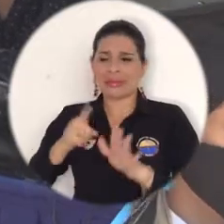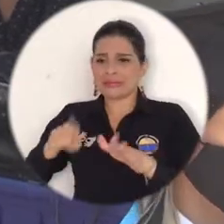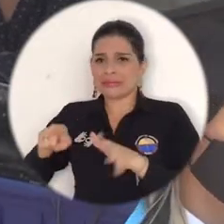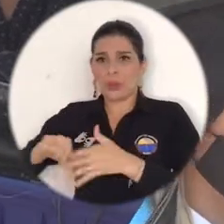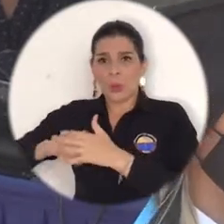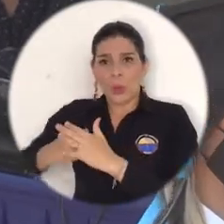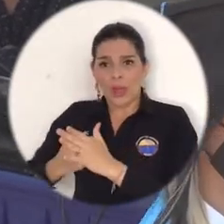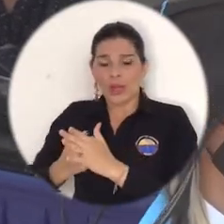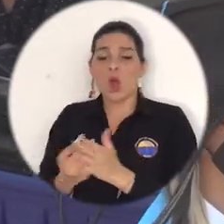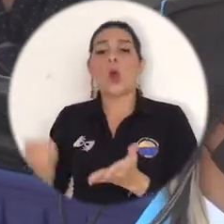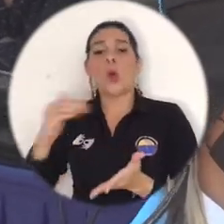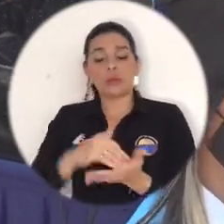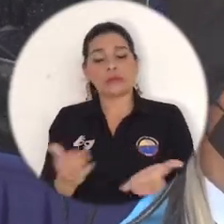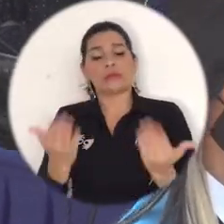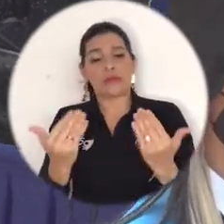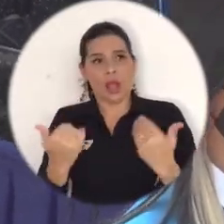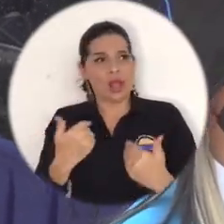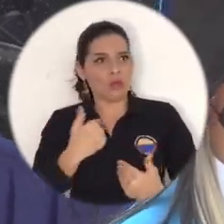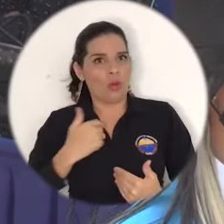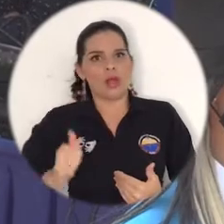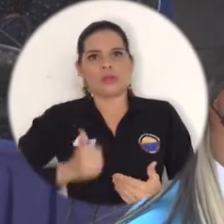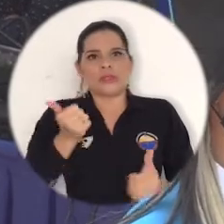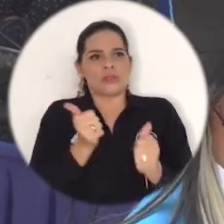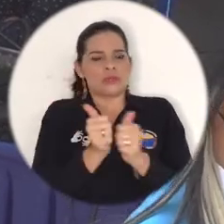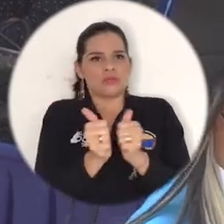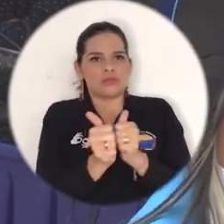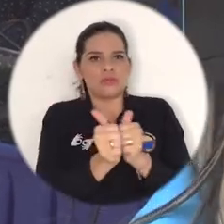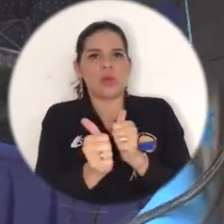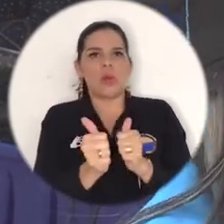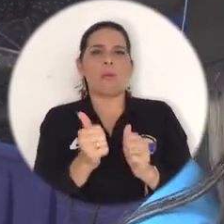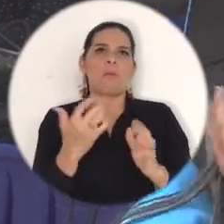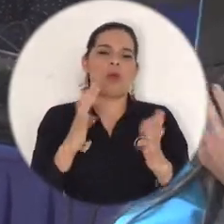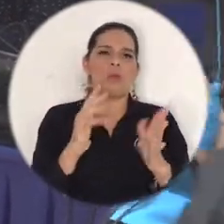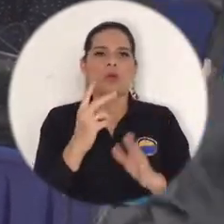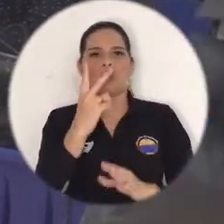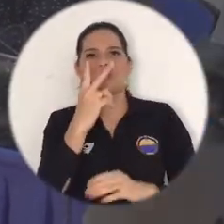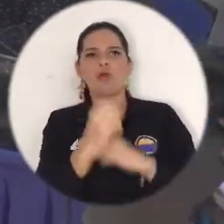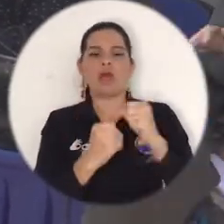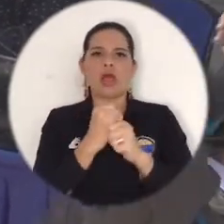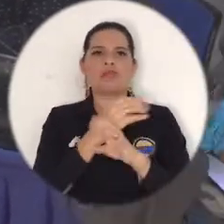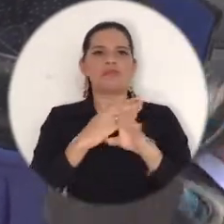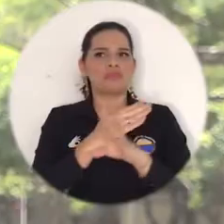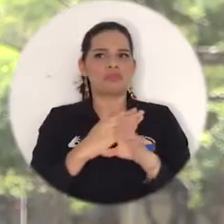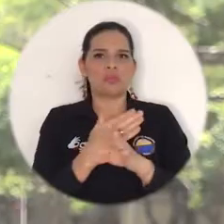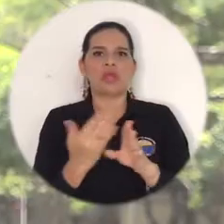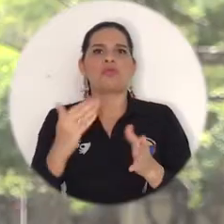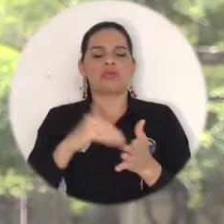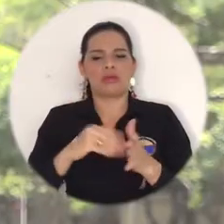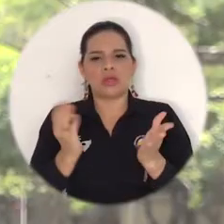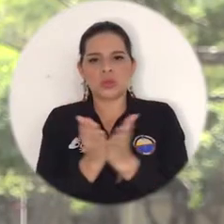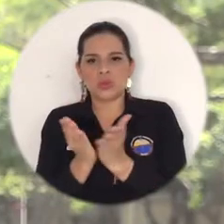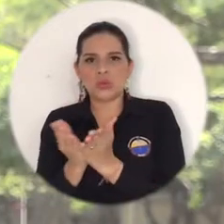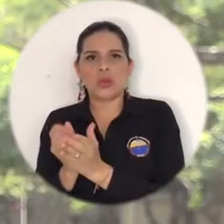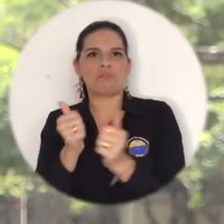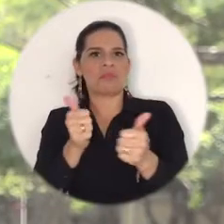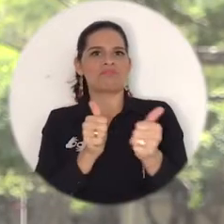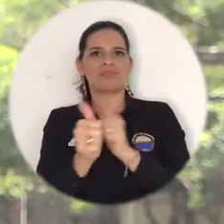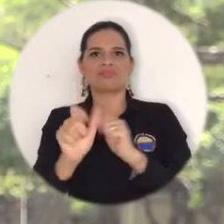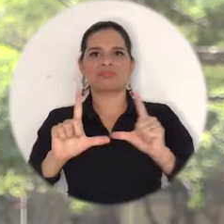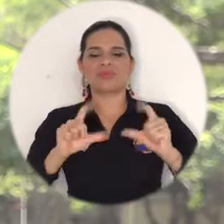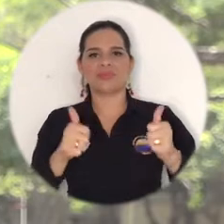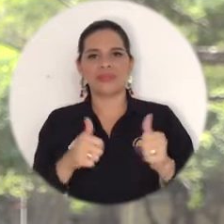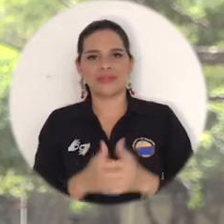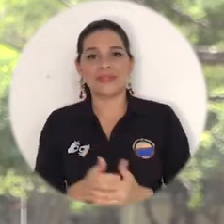hecho y pues quedé aproximadamente en mitad de carrera. Y pues después de dos años y medio aquí estoy. Mi hija también me impulsó bastante.